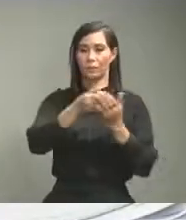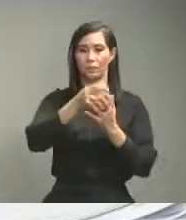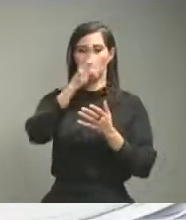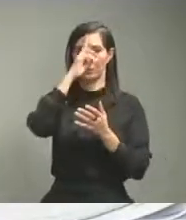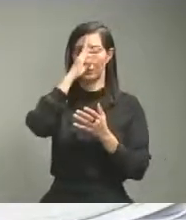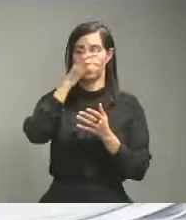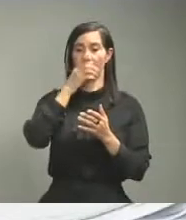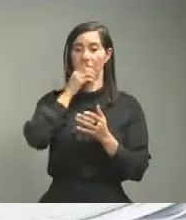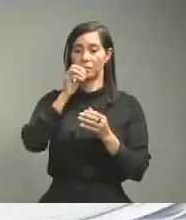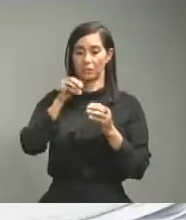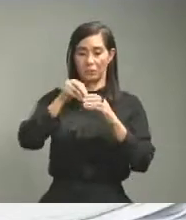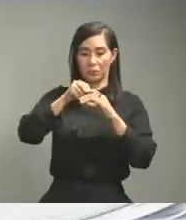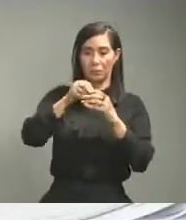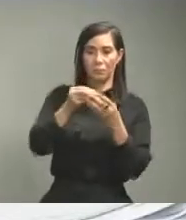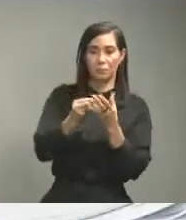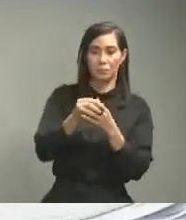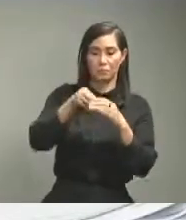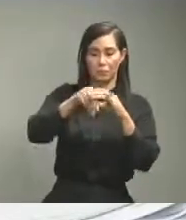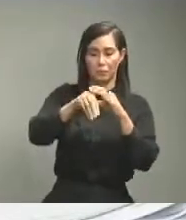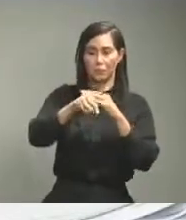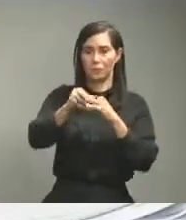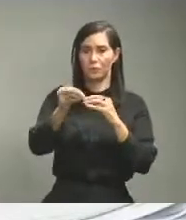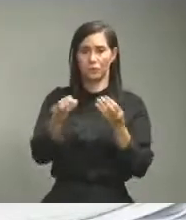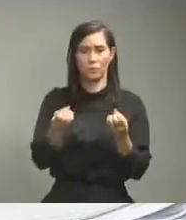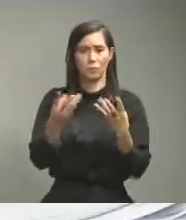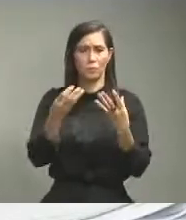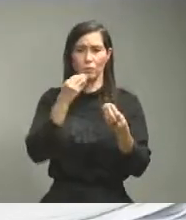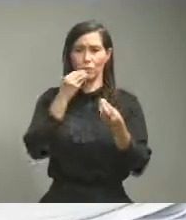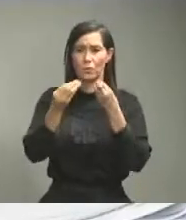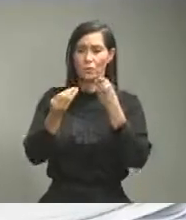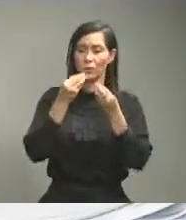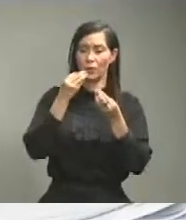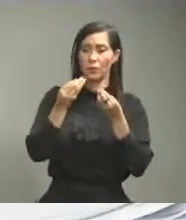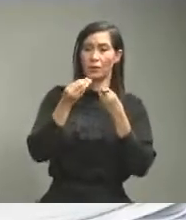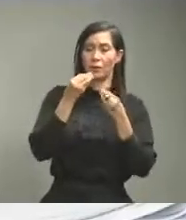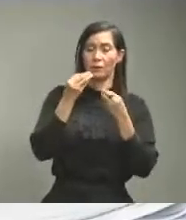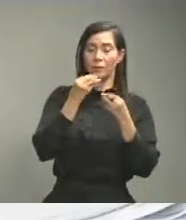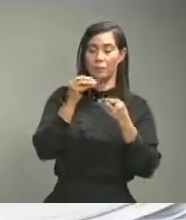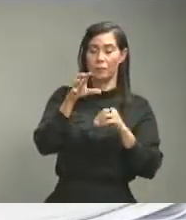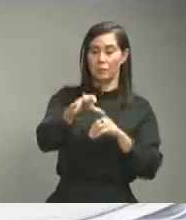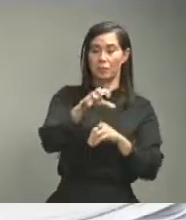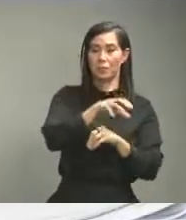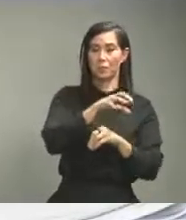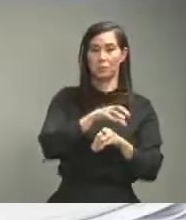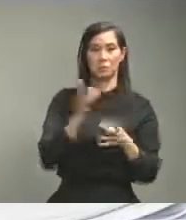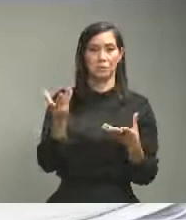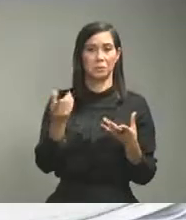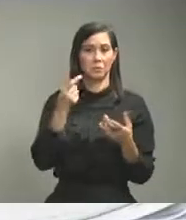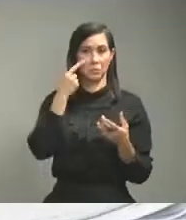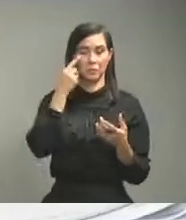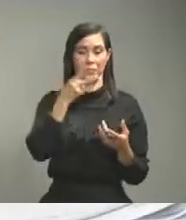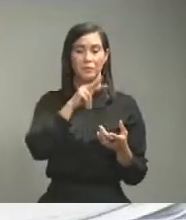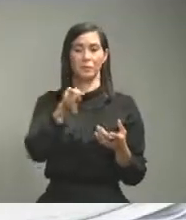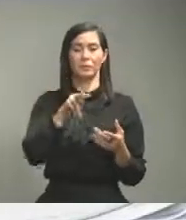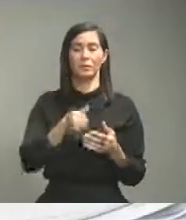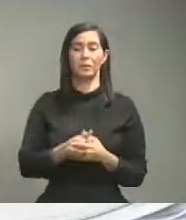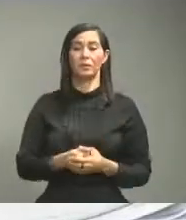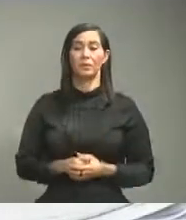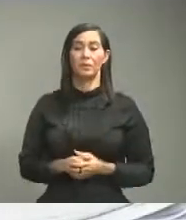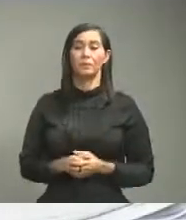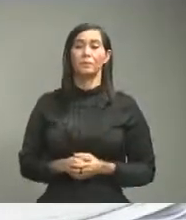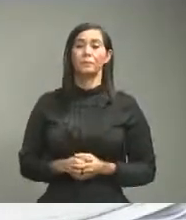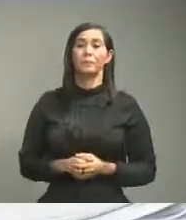el país de manera que tenemos alimentos suficientes es mi impresión y